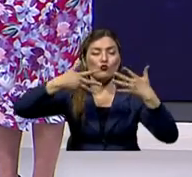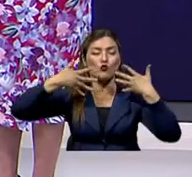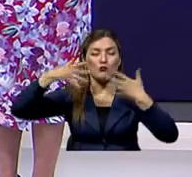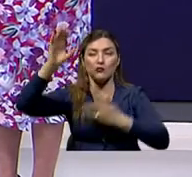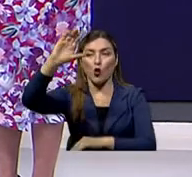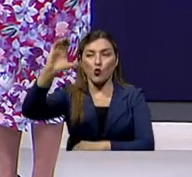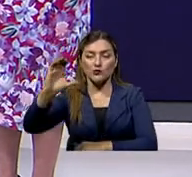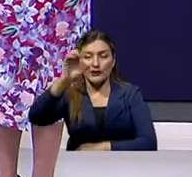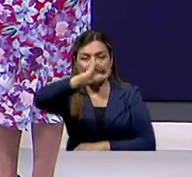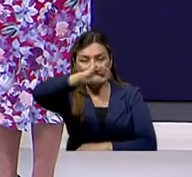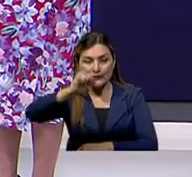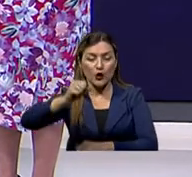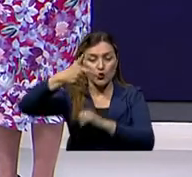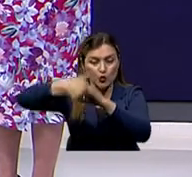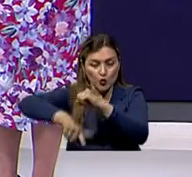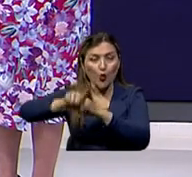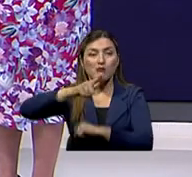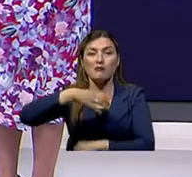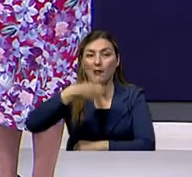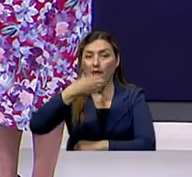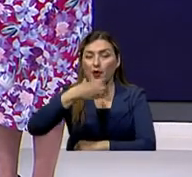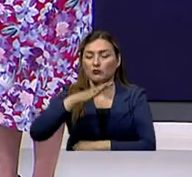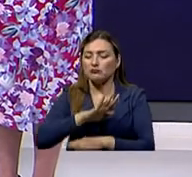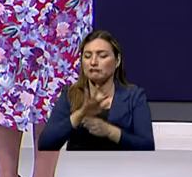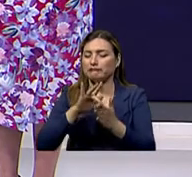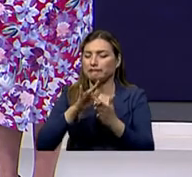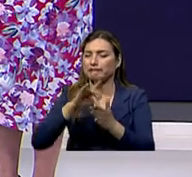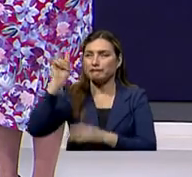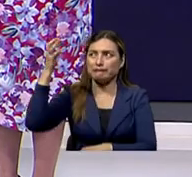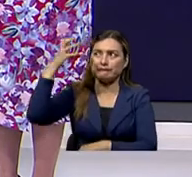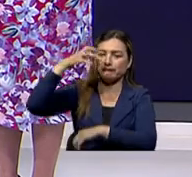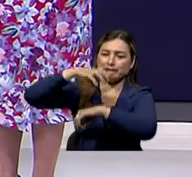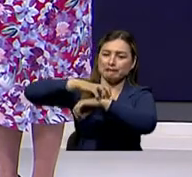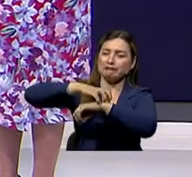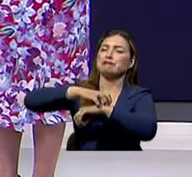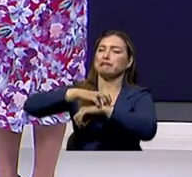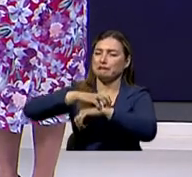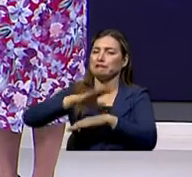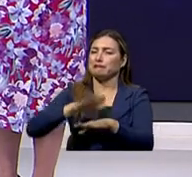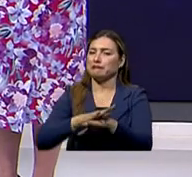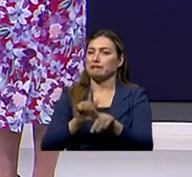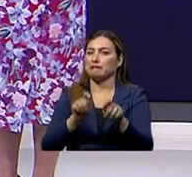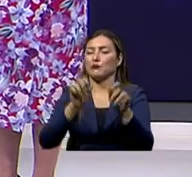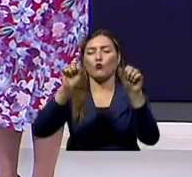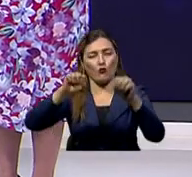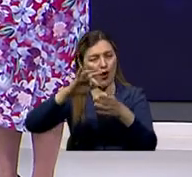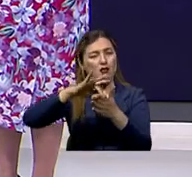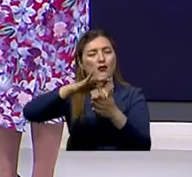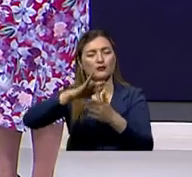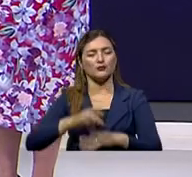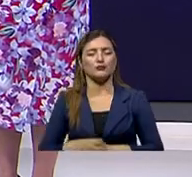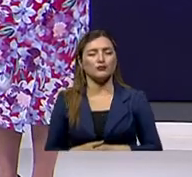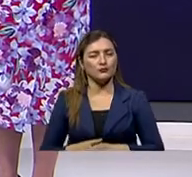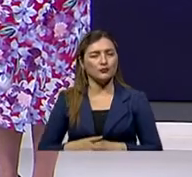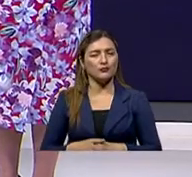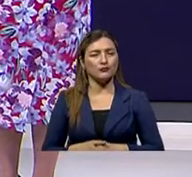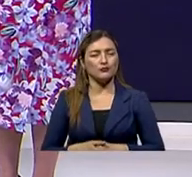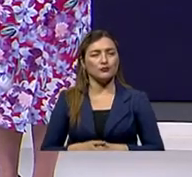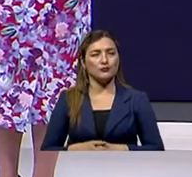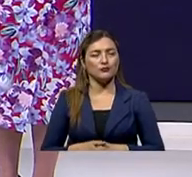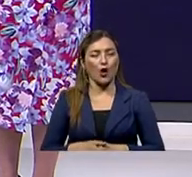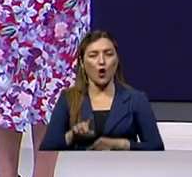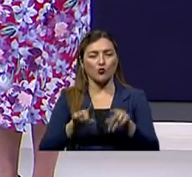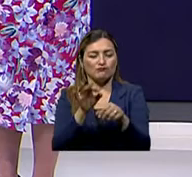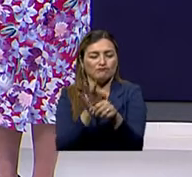en la costa, en la sierra, en Loja o en Ambato, todos estamos expuestos a los rayos ultravioletas y tenemos riesgo de malignizar a aquellos